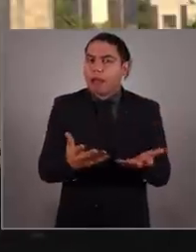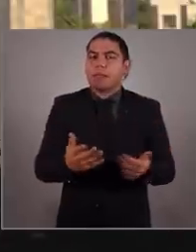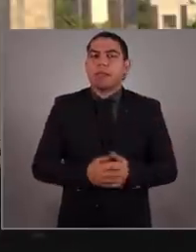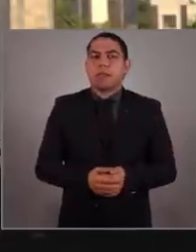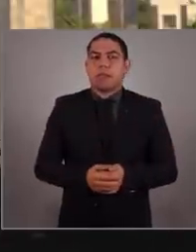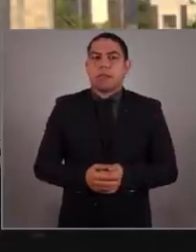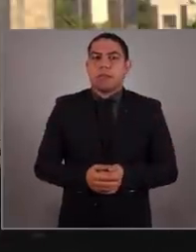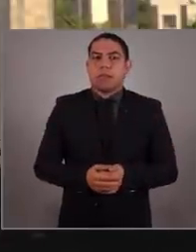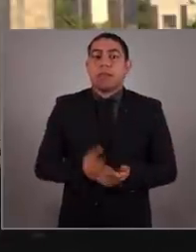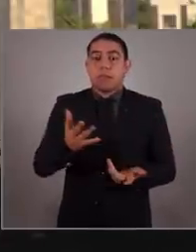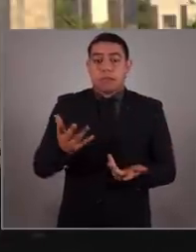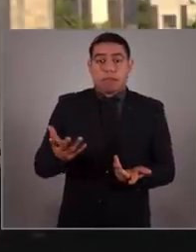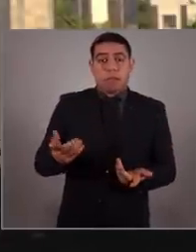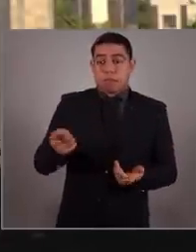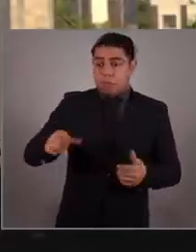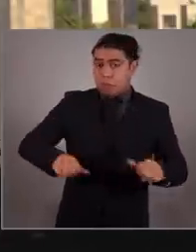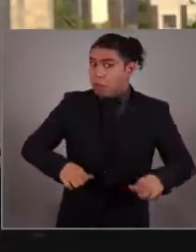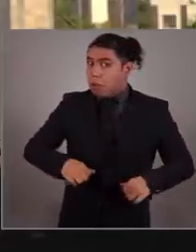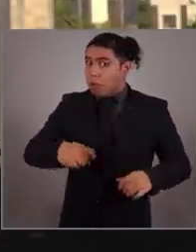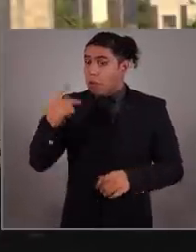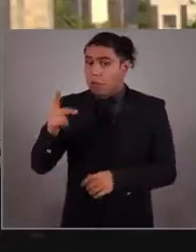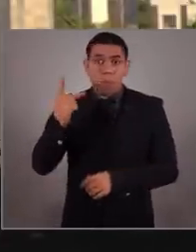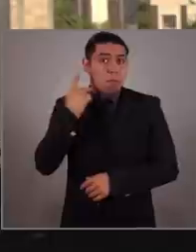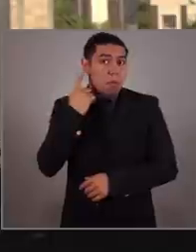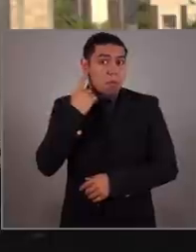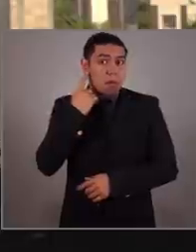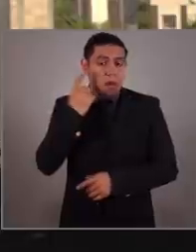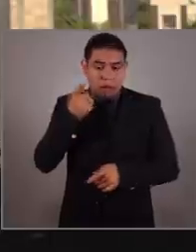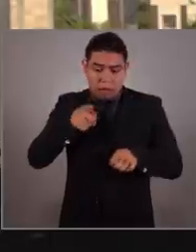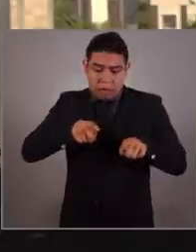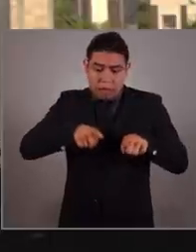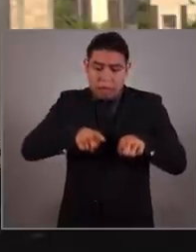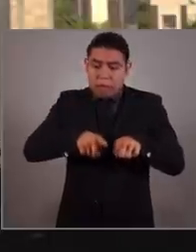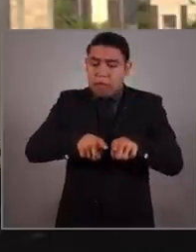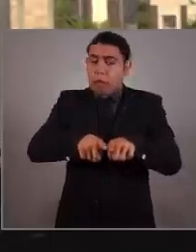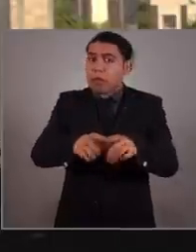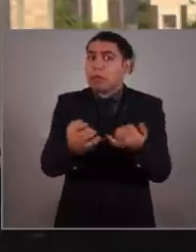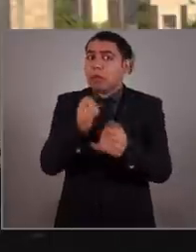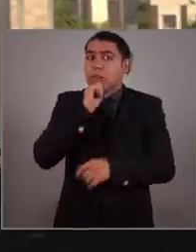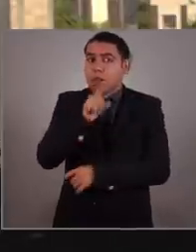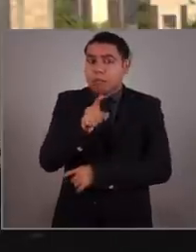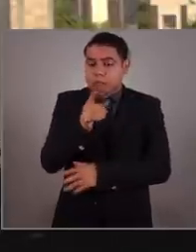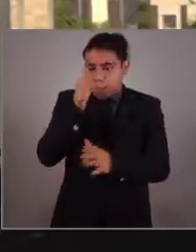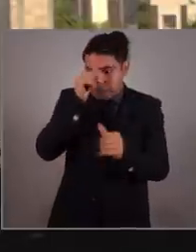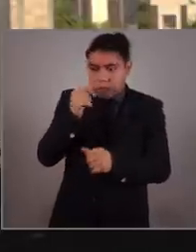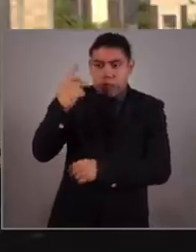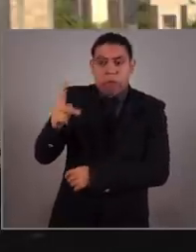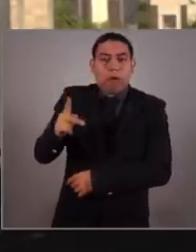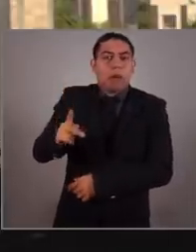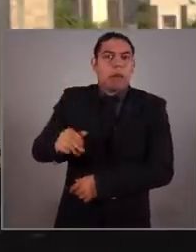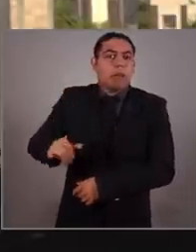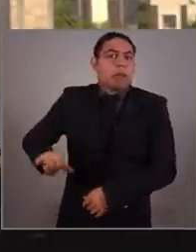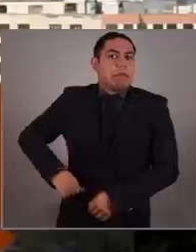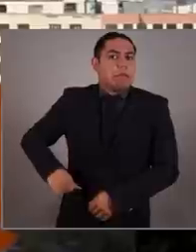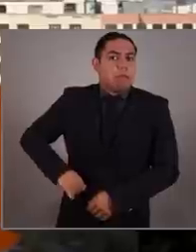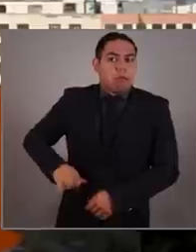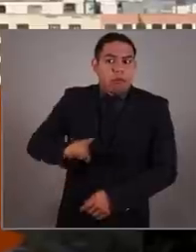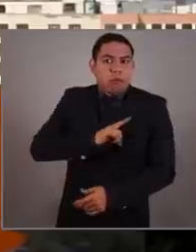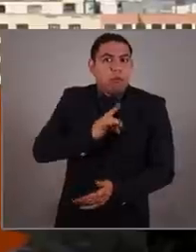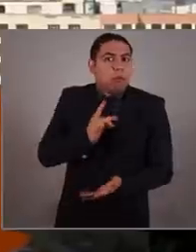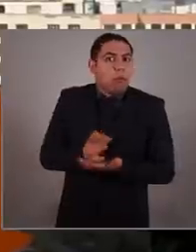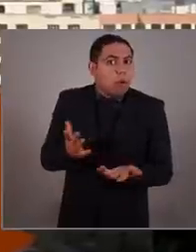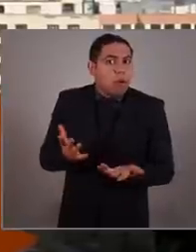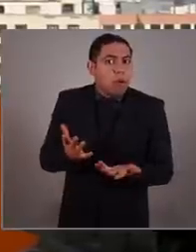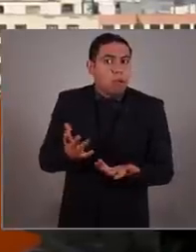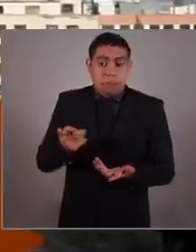Poderes fácticos y actores políticos, alineándose de acuerdo a sus propios intereses y